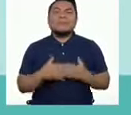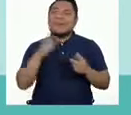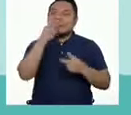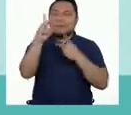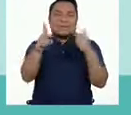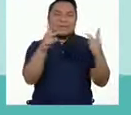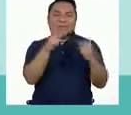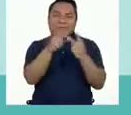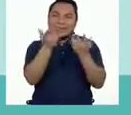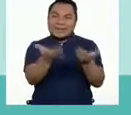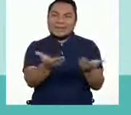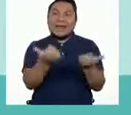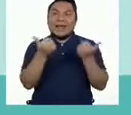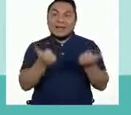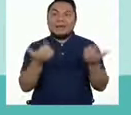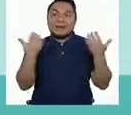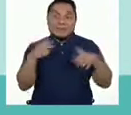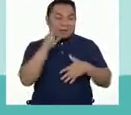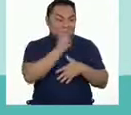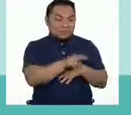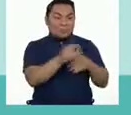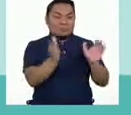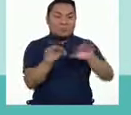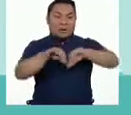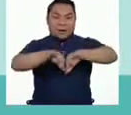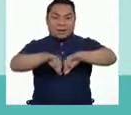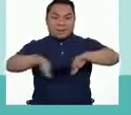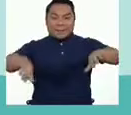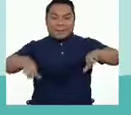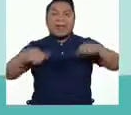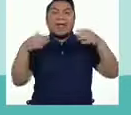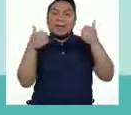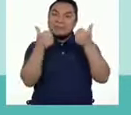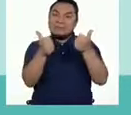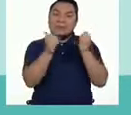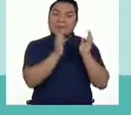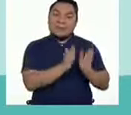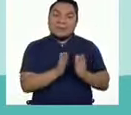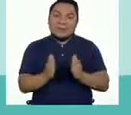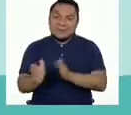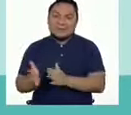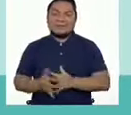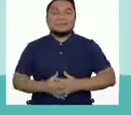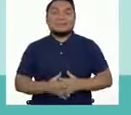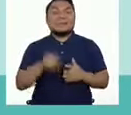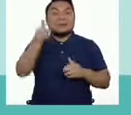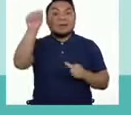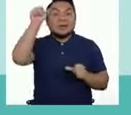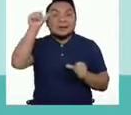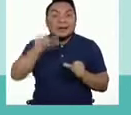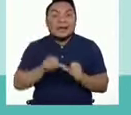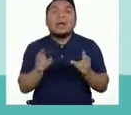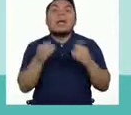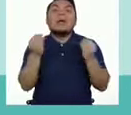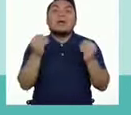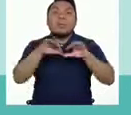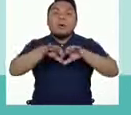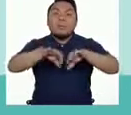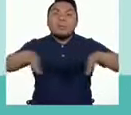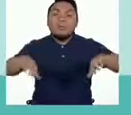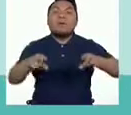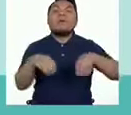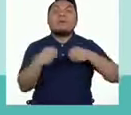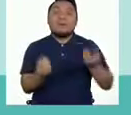¡Perfecto, David! Ahora tienes todos tus objetos agrupados y ordenados. ¿Recuerdas cómo los hemos agrupado?